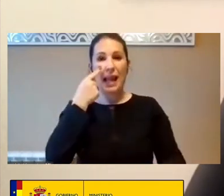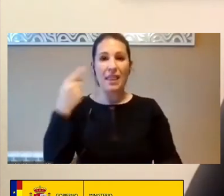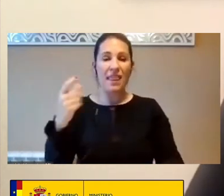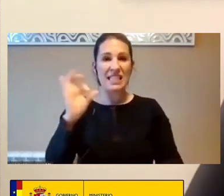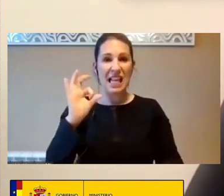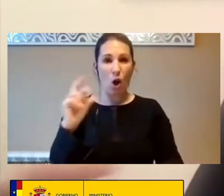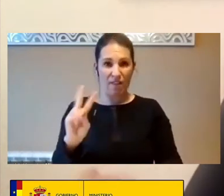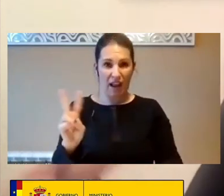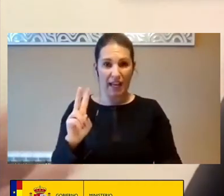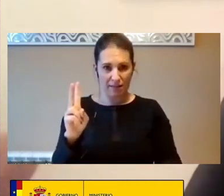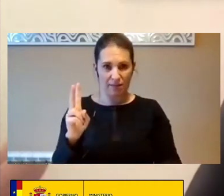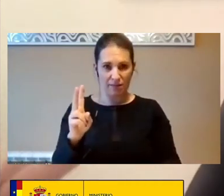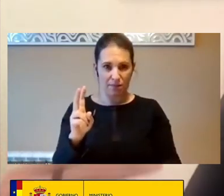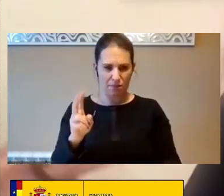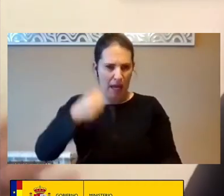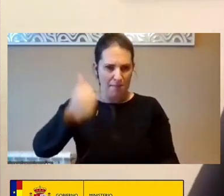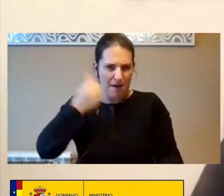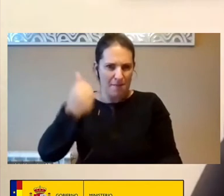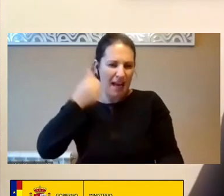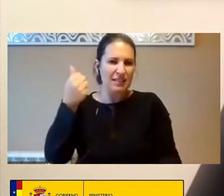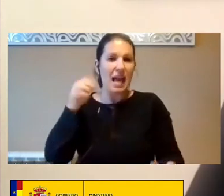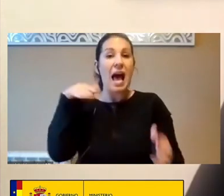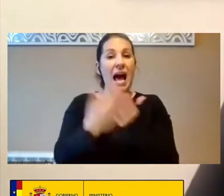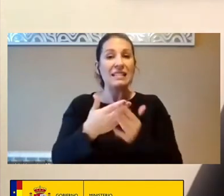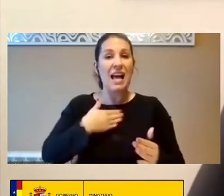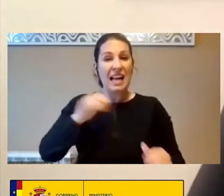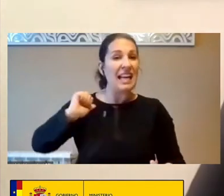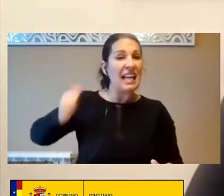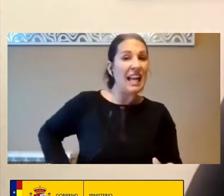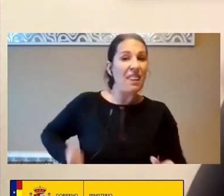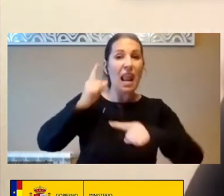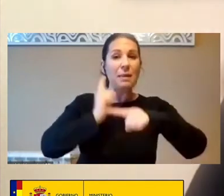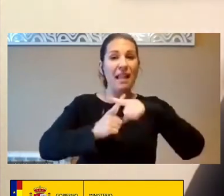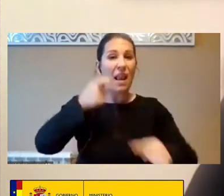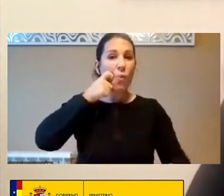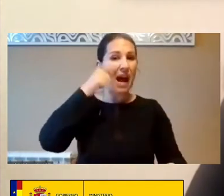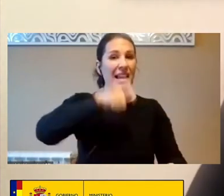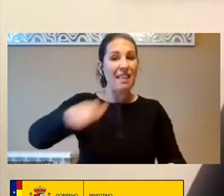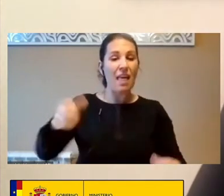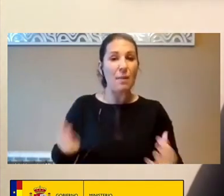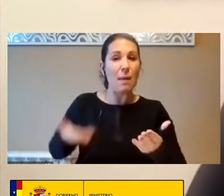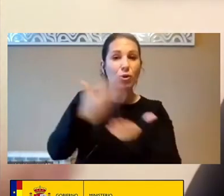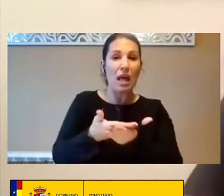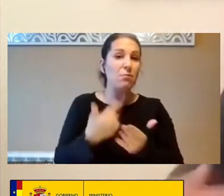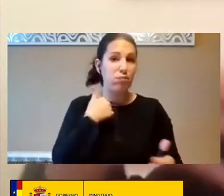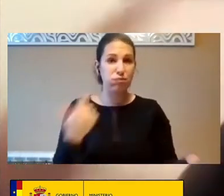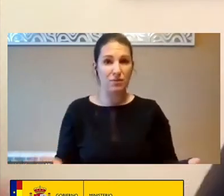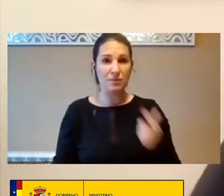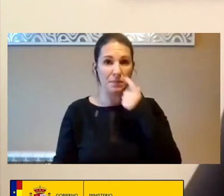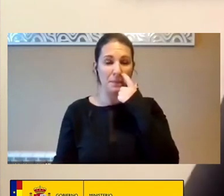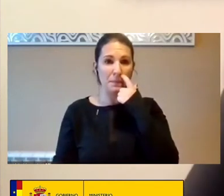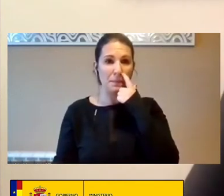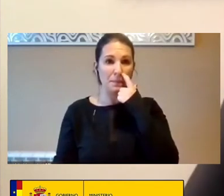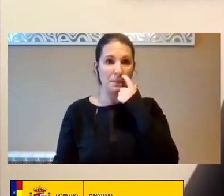Perdiendo Toda La Riqueza Que La Mitad De La Humanidad No Conectada Tiene Que A Aportar Toda La Nueva